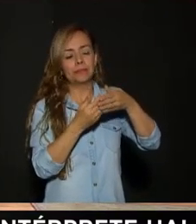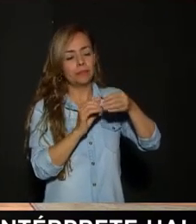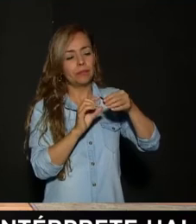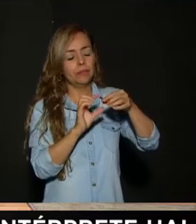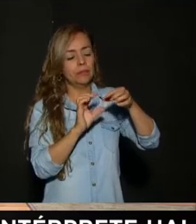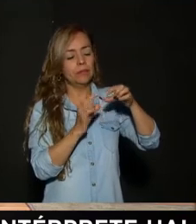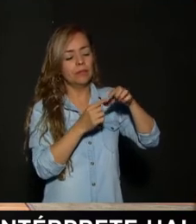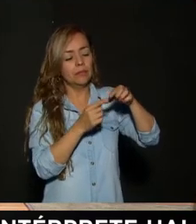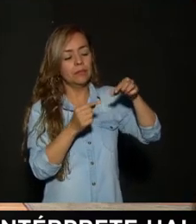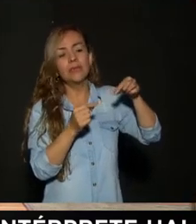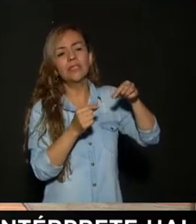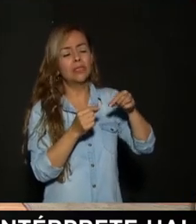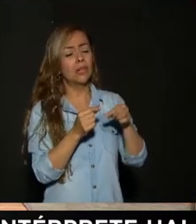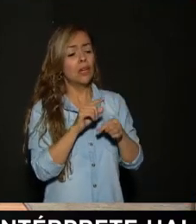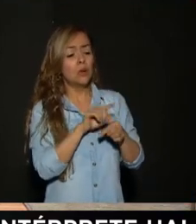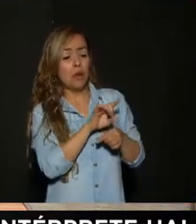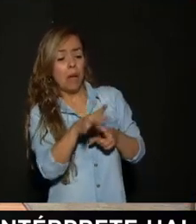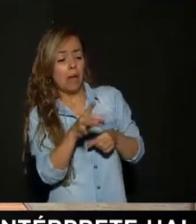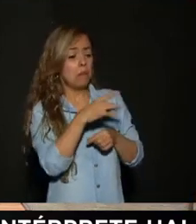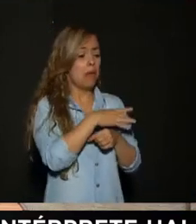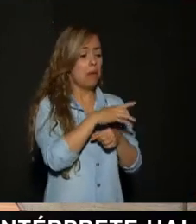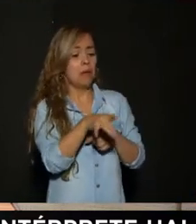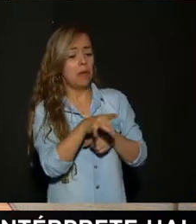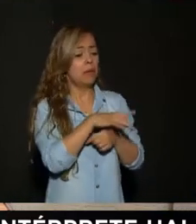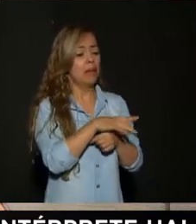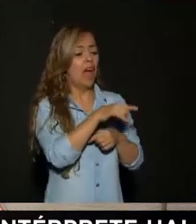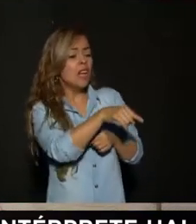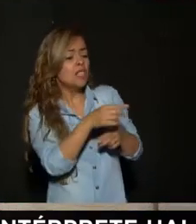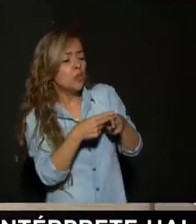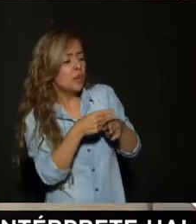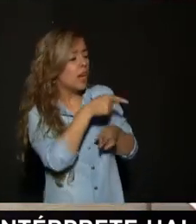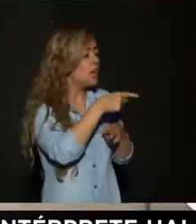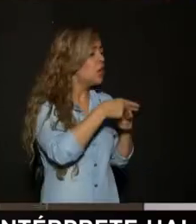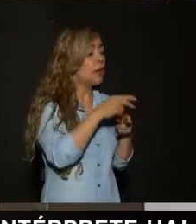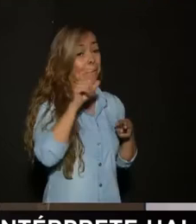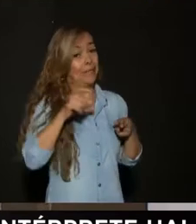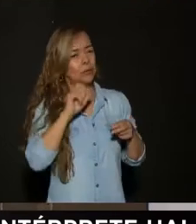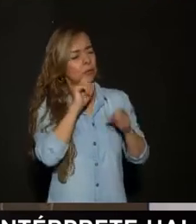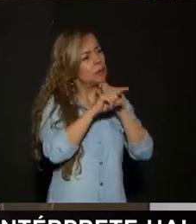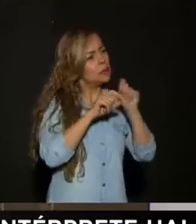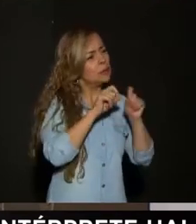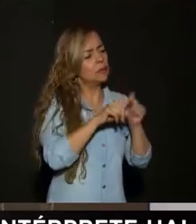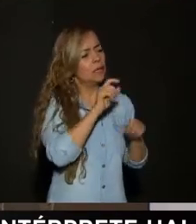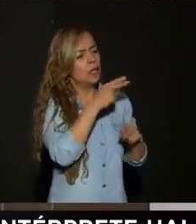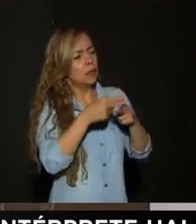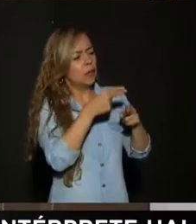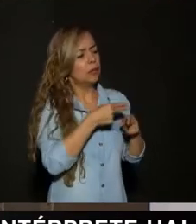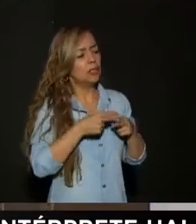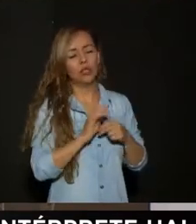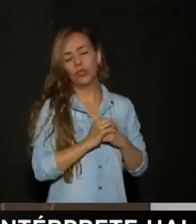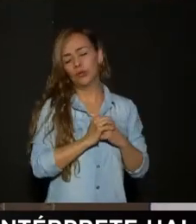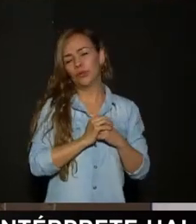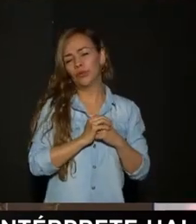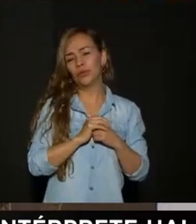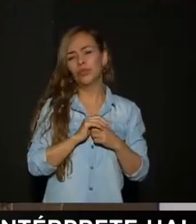Es que sean Unas en especiales Porque muchos dicen Ay como se llama Esta suculenta Como se llama Esta suculenta No Entonces Taxionómicamente